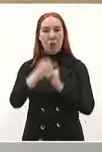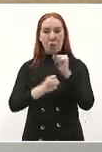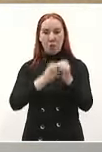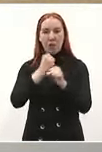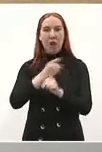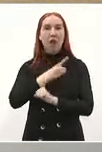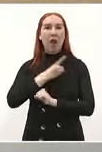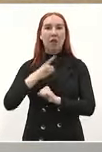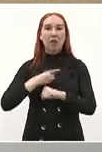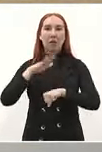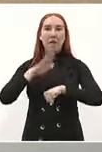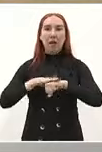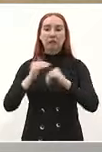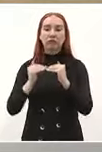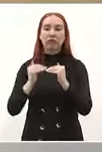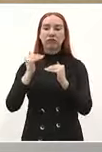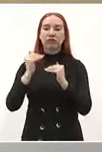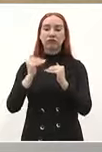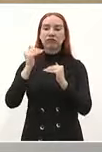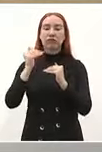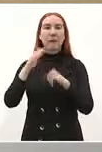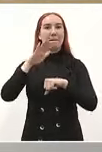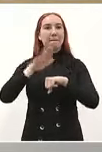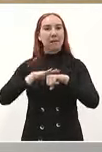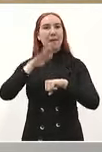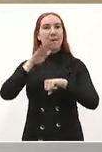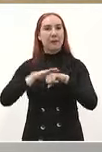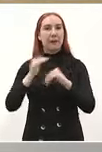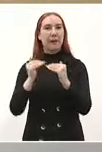encima de la inflación